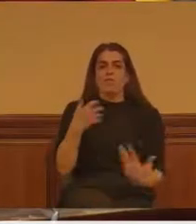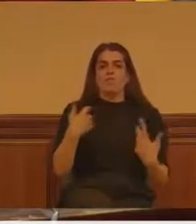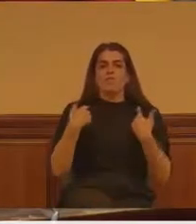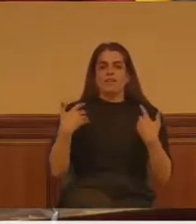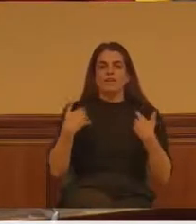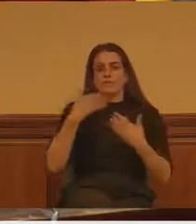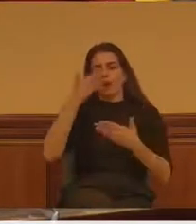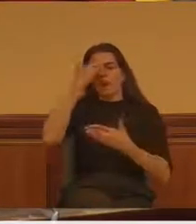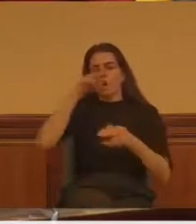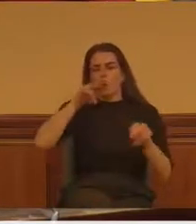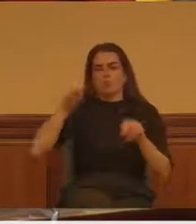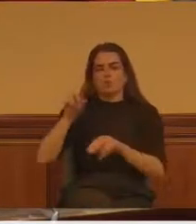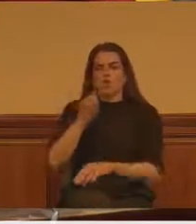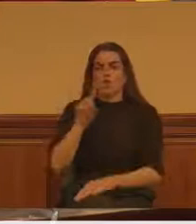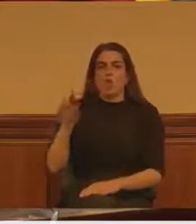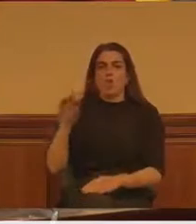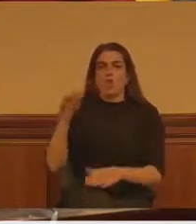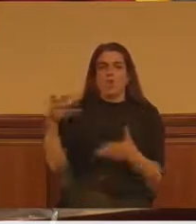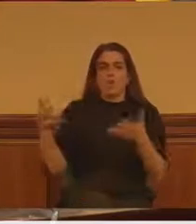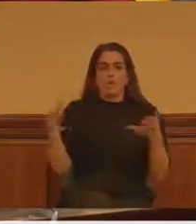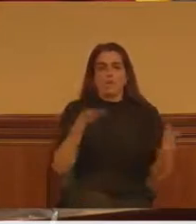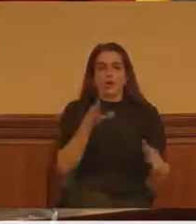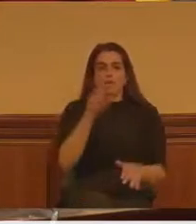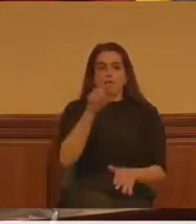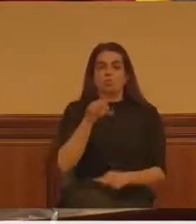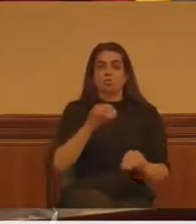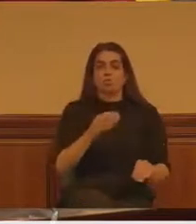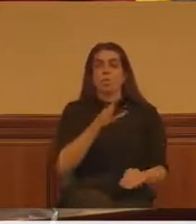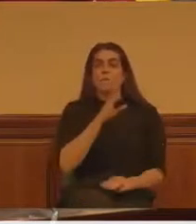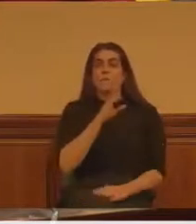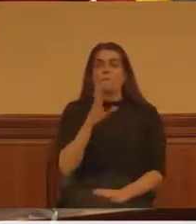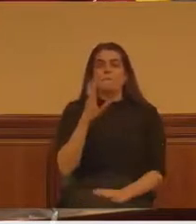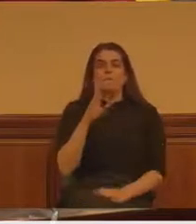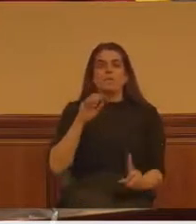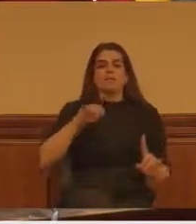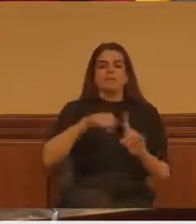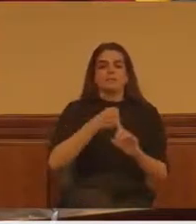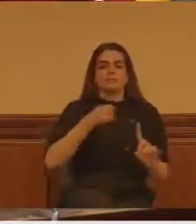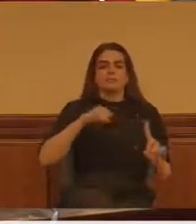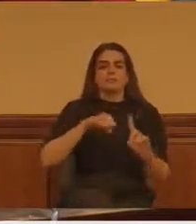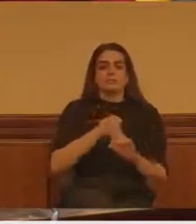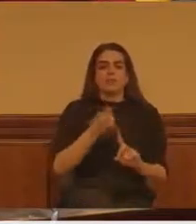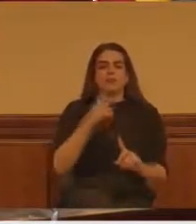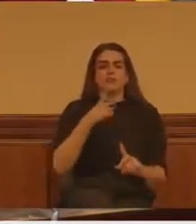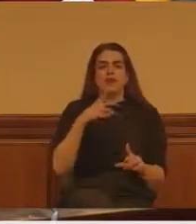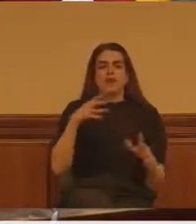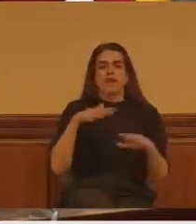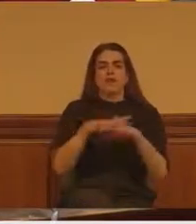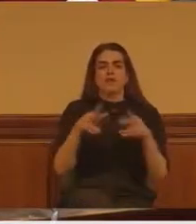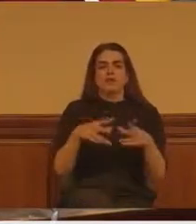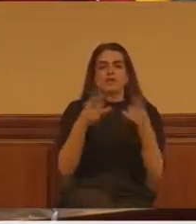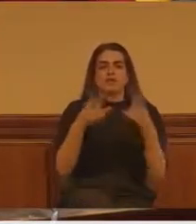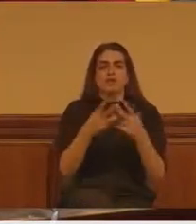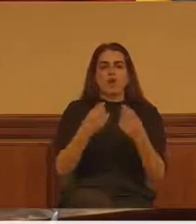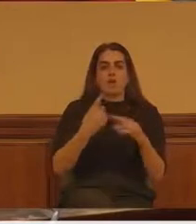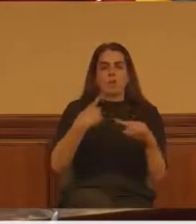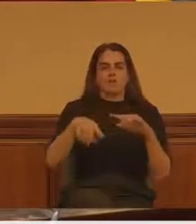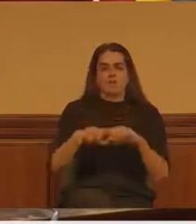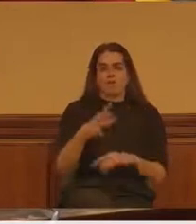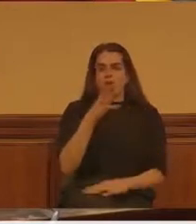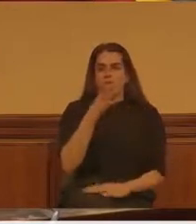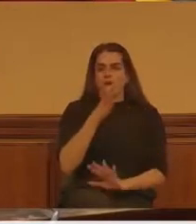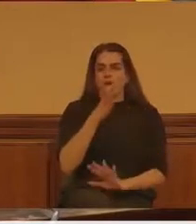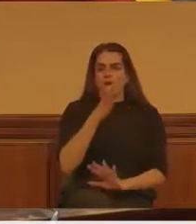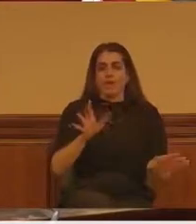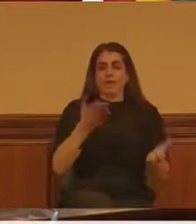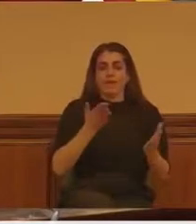11M, a la cual se la estuvo acosando por las redes sociales con mensajes repugnantes después de haber perdido un